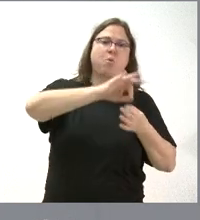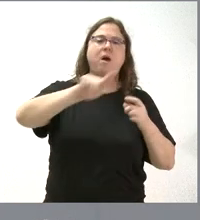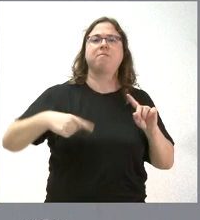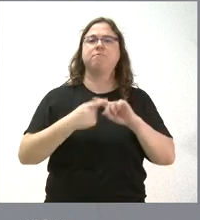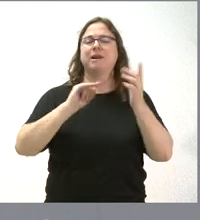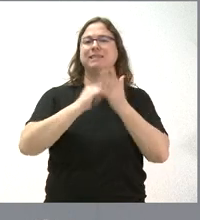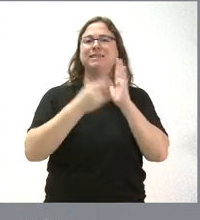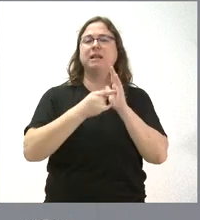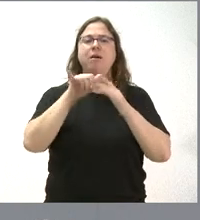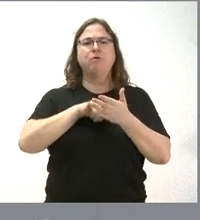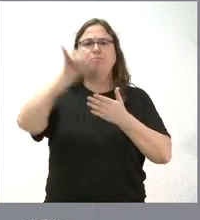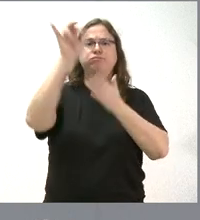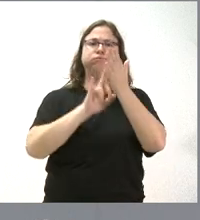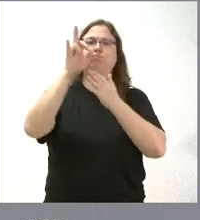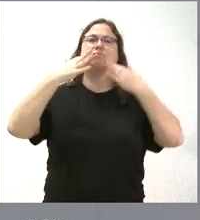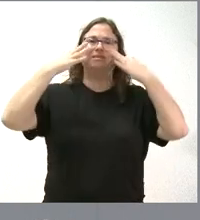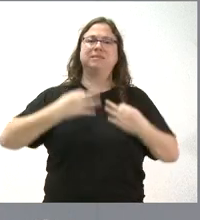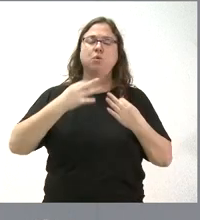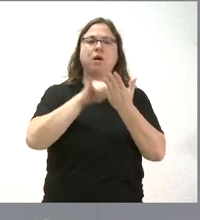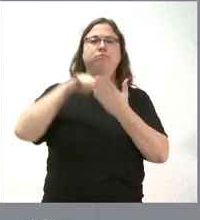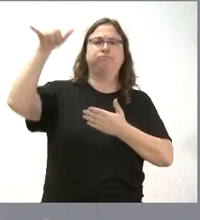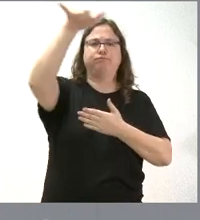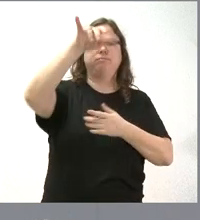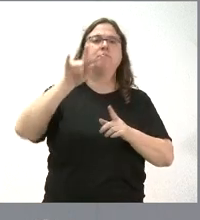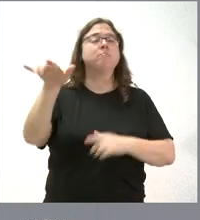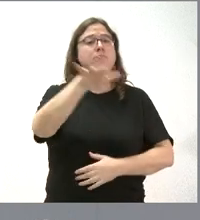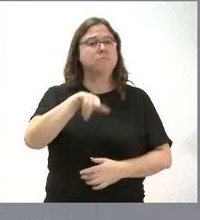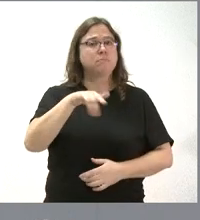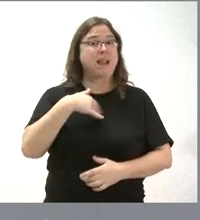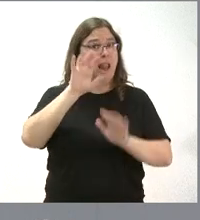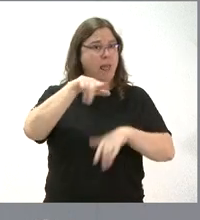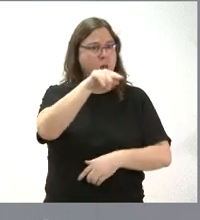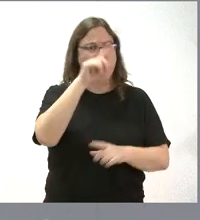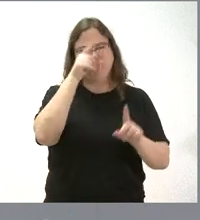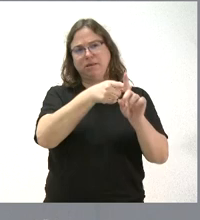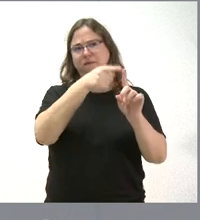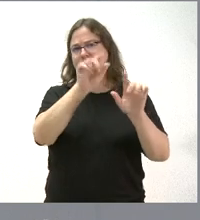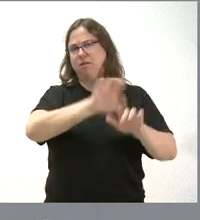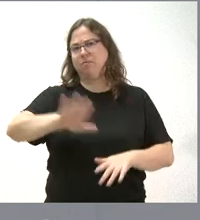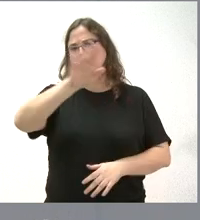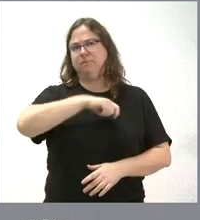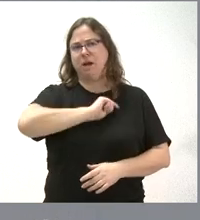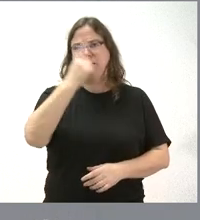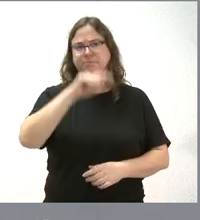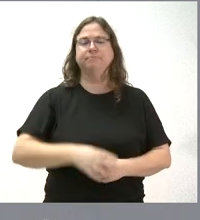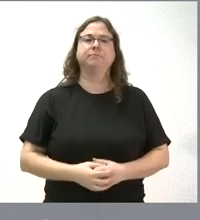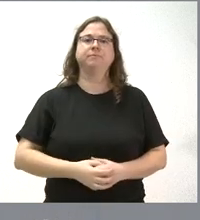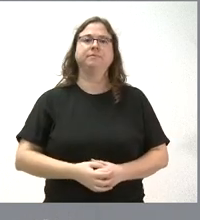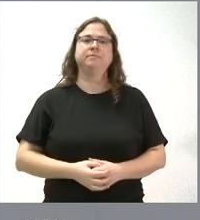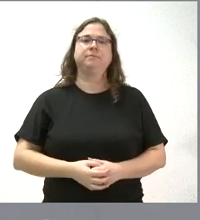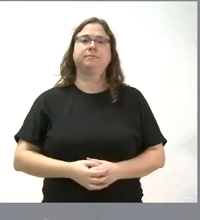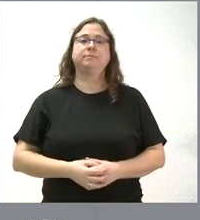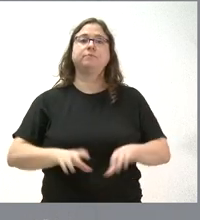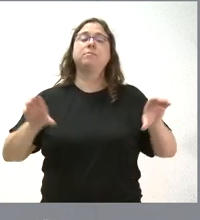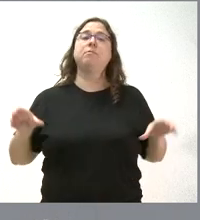sistemas aeroespaciales y de seguridad aeronáutica, en los cuales León es referencia dentro del contexto nacional. La